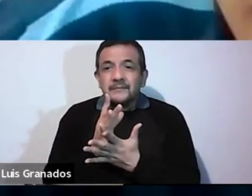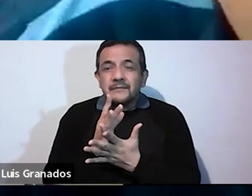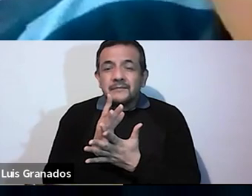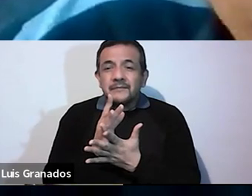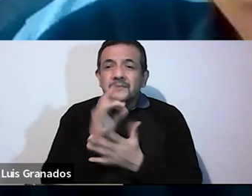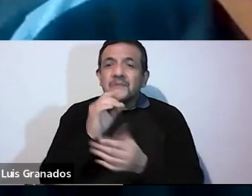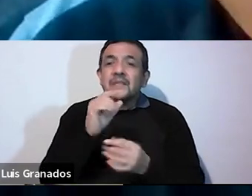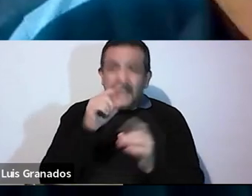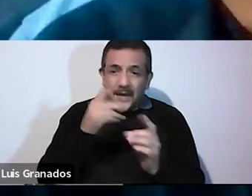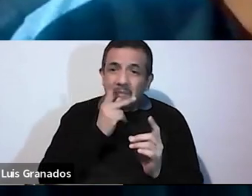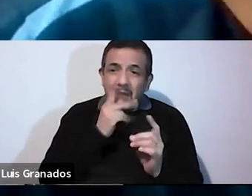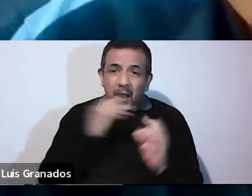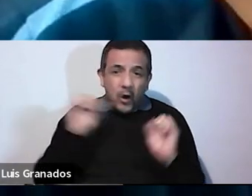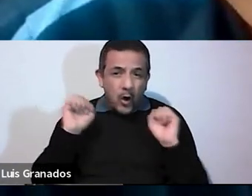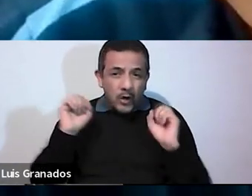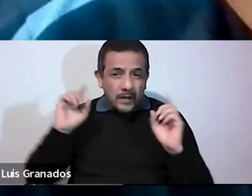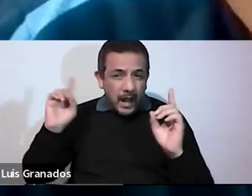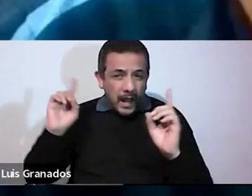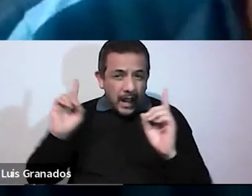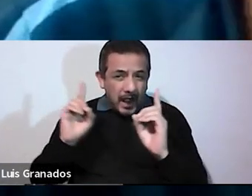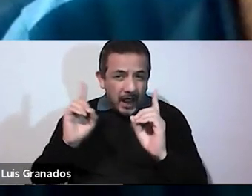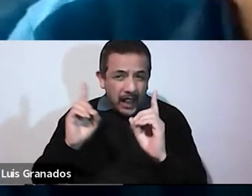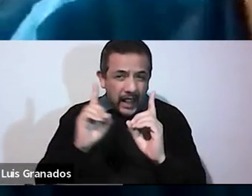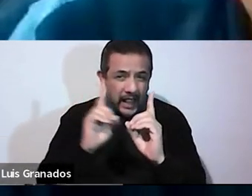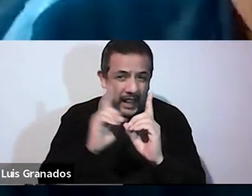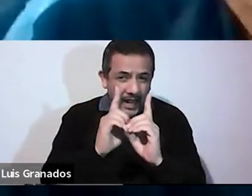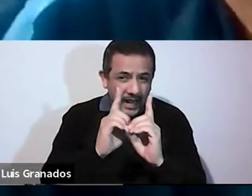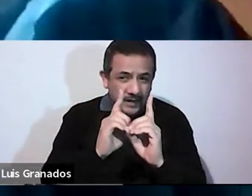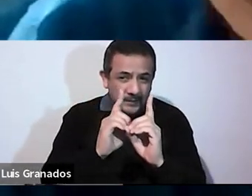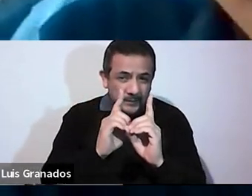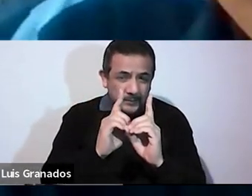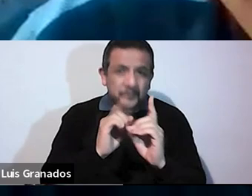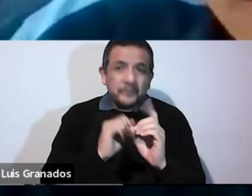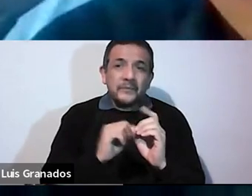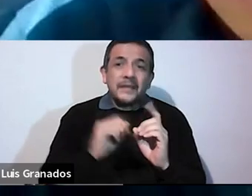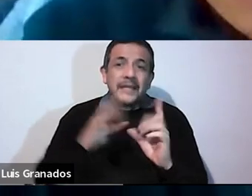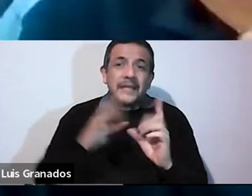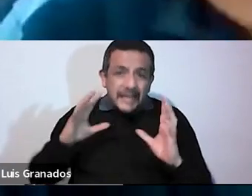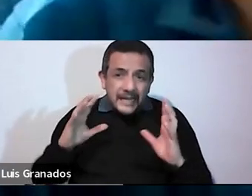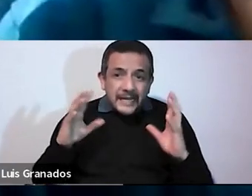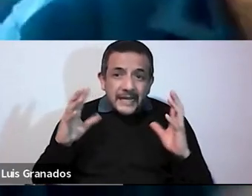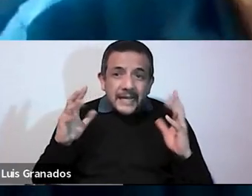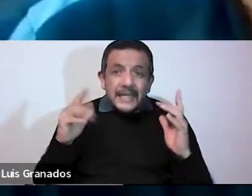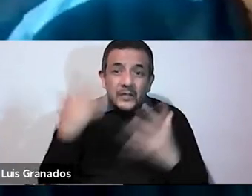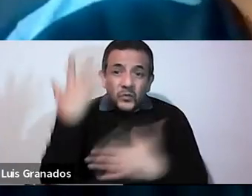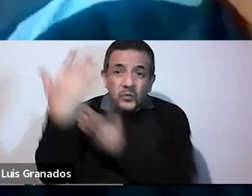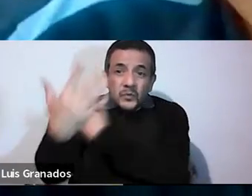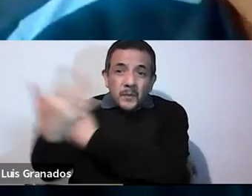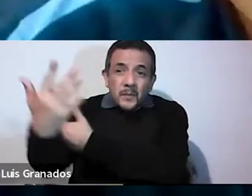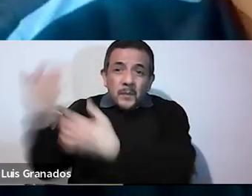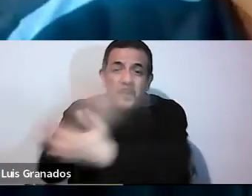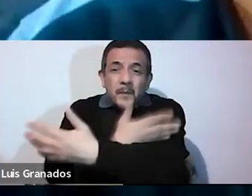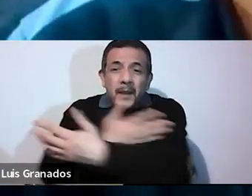Simplemente llega corriendo a su encuentro, lo ve a la distancia, sale corriendo, se lanza, le echa sus brazos al